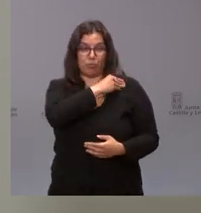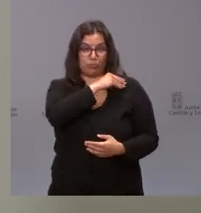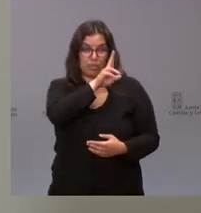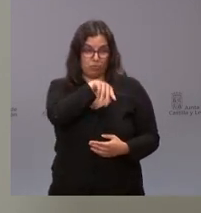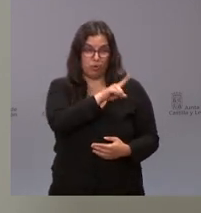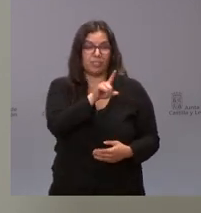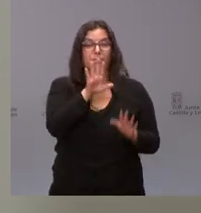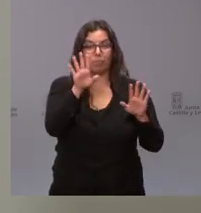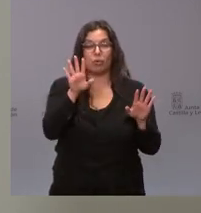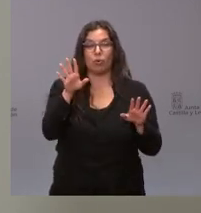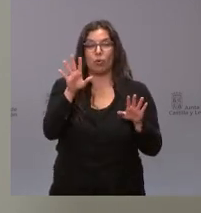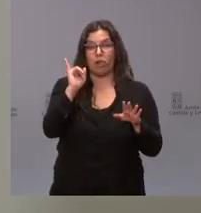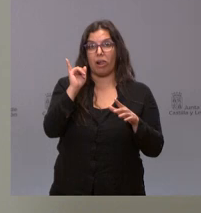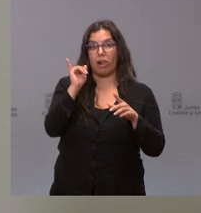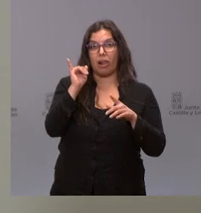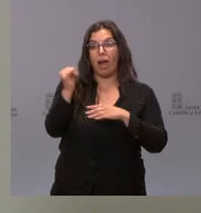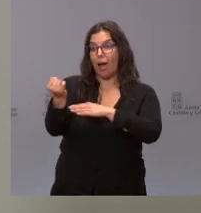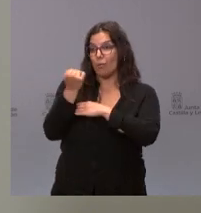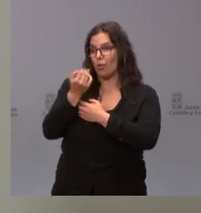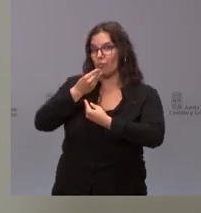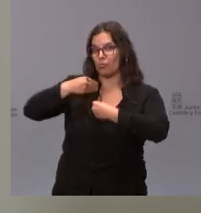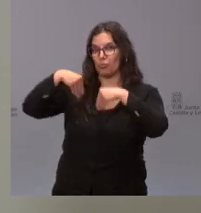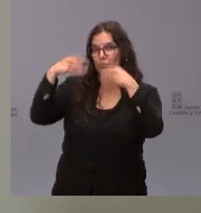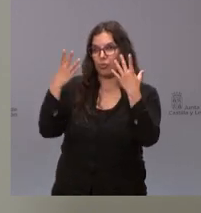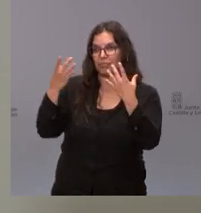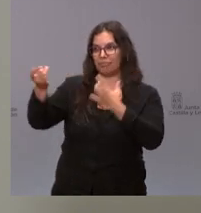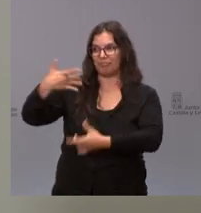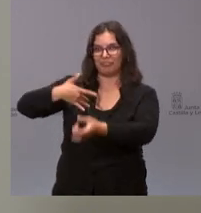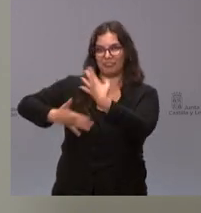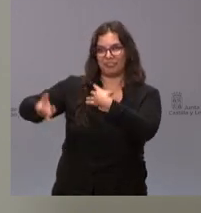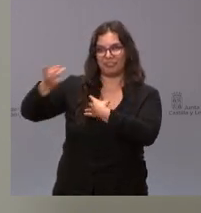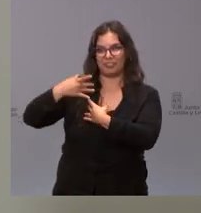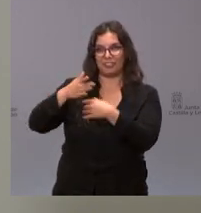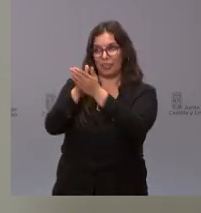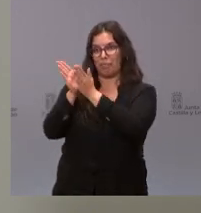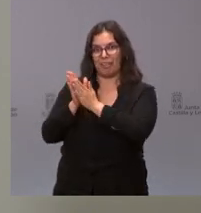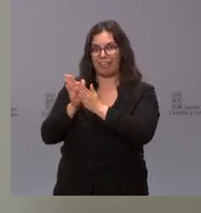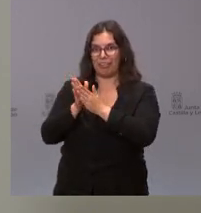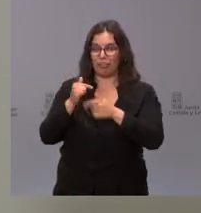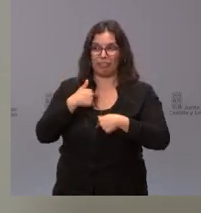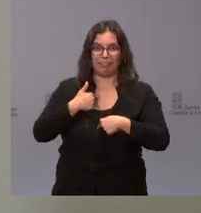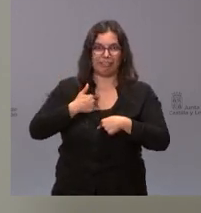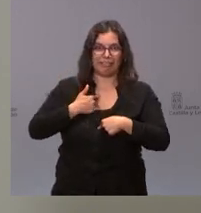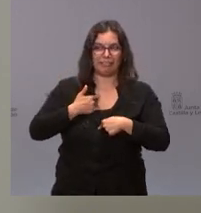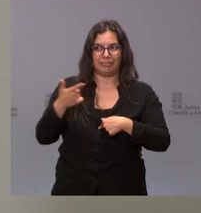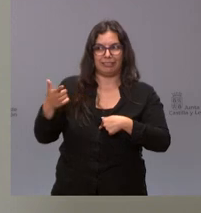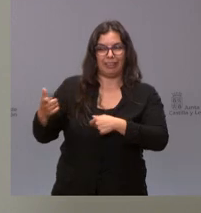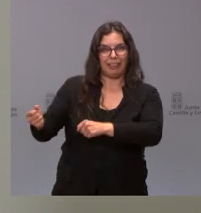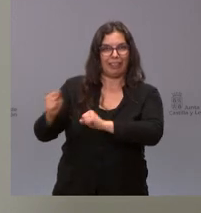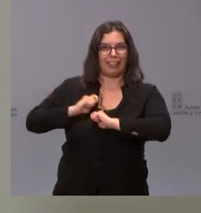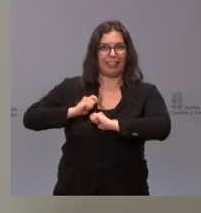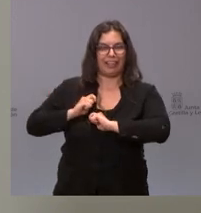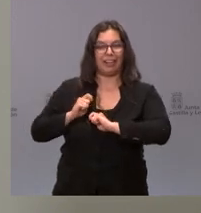unos apoyos extraordinarios que me van sirviendo porque yo sin ellos no sería nadie me informan de las